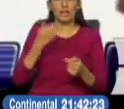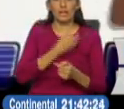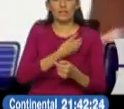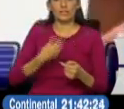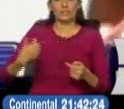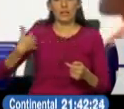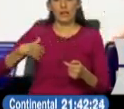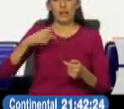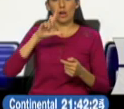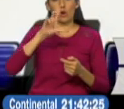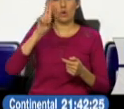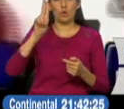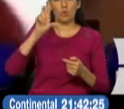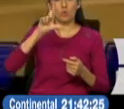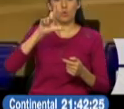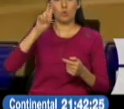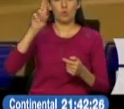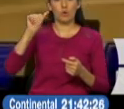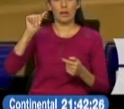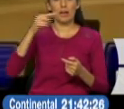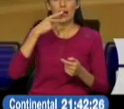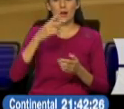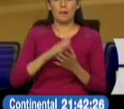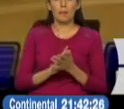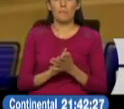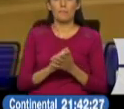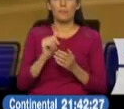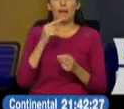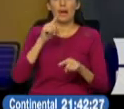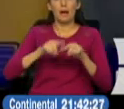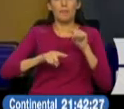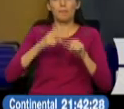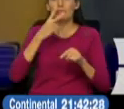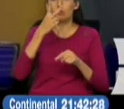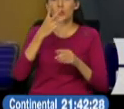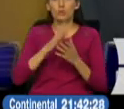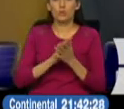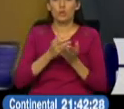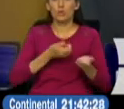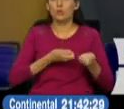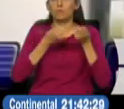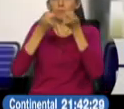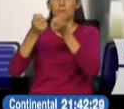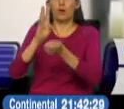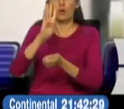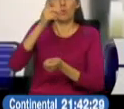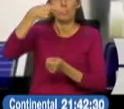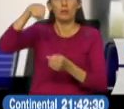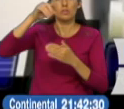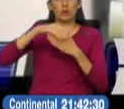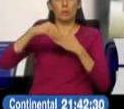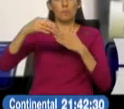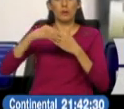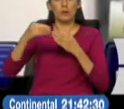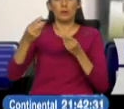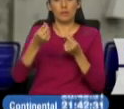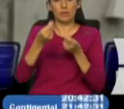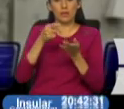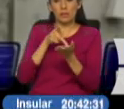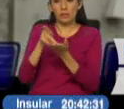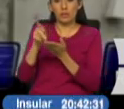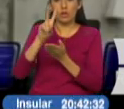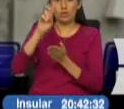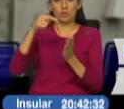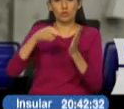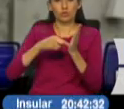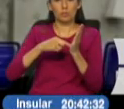Luis Ignacio Lula da Silva quien figura bajo el nombre de amigo y habría recibido un poco más de cuatro millones de dólares en efectivo entre 2012